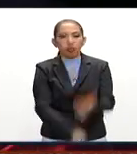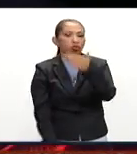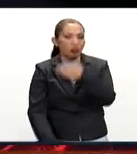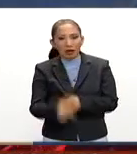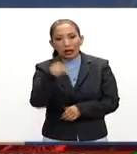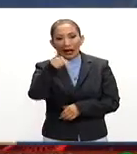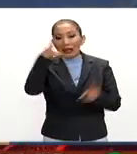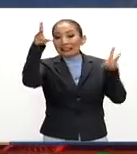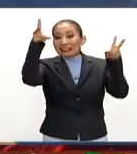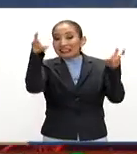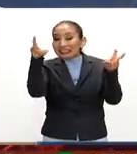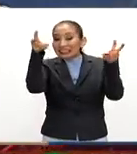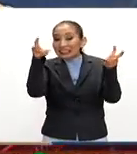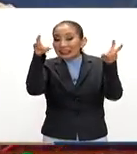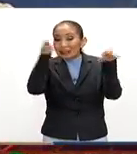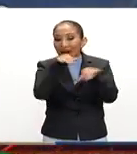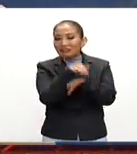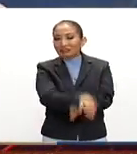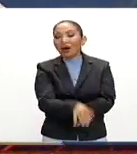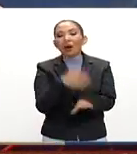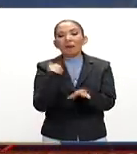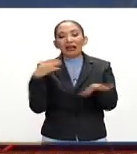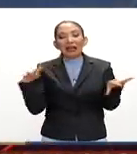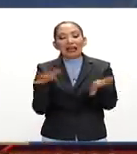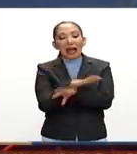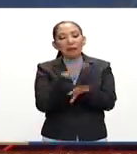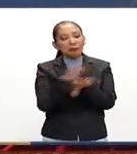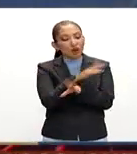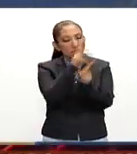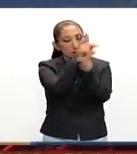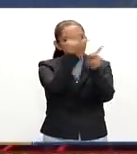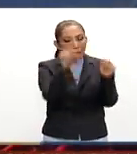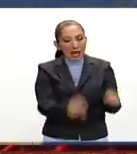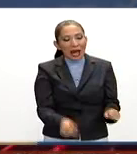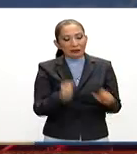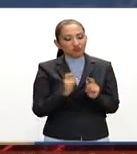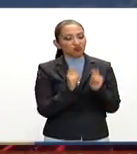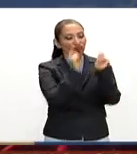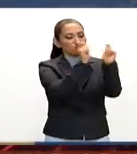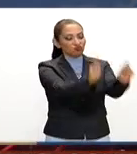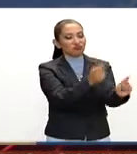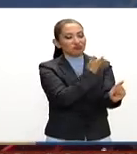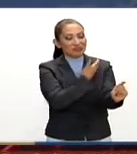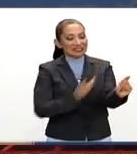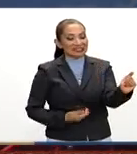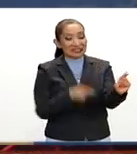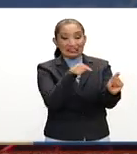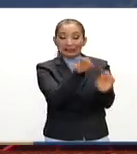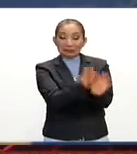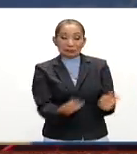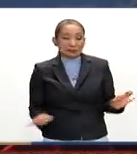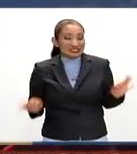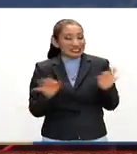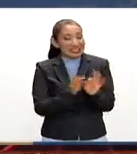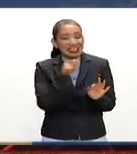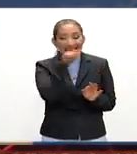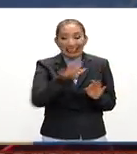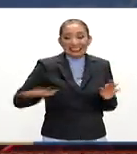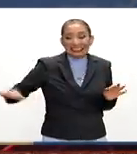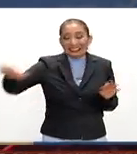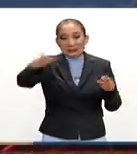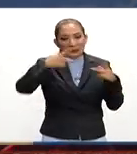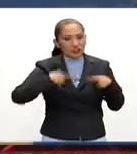El tema de la transición pacífica del poder en Estados Unidos es un tema central en el imaginario